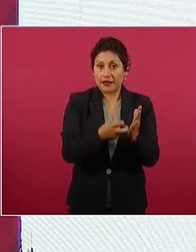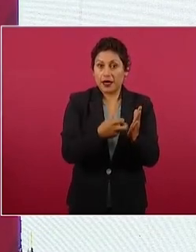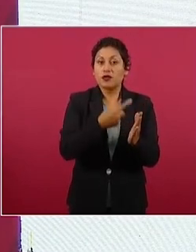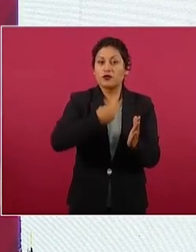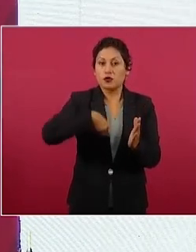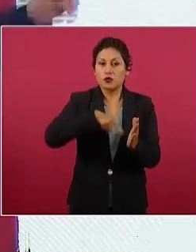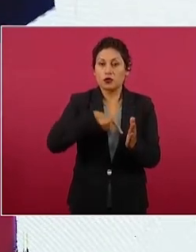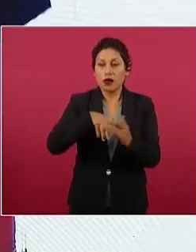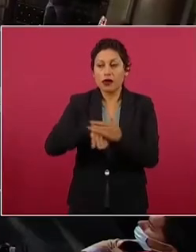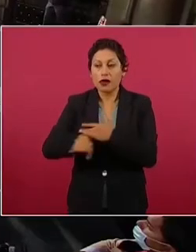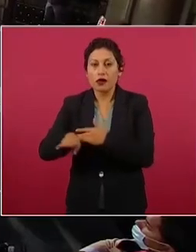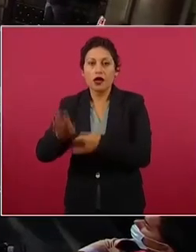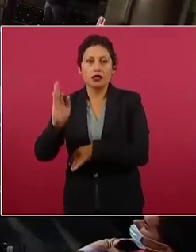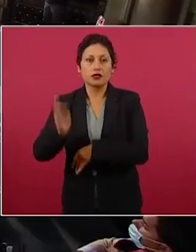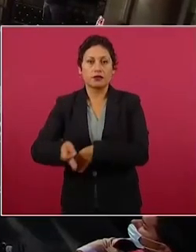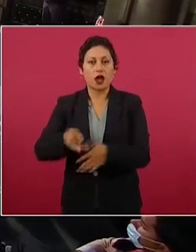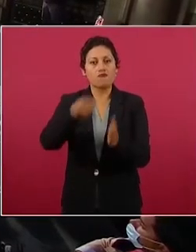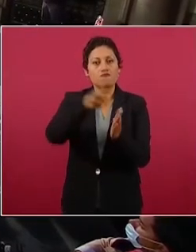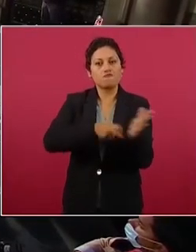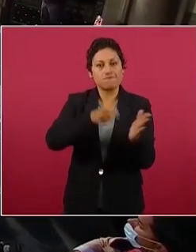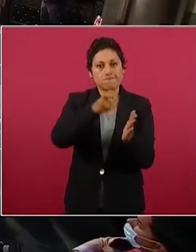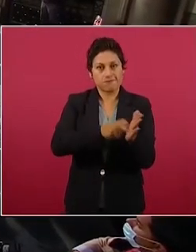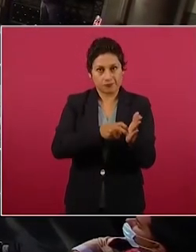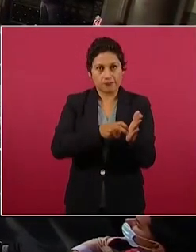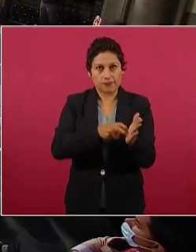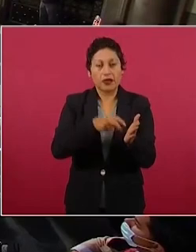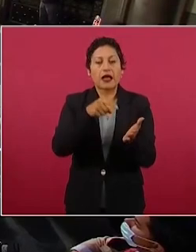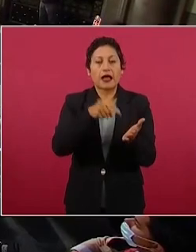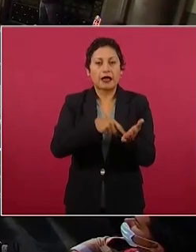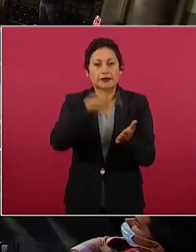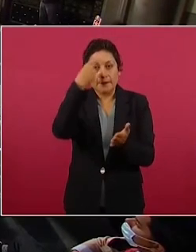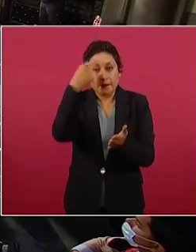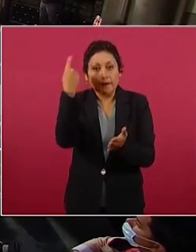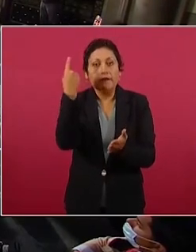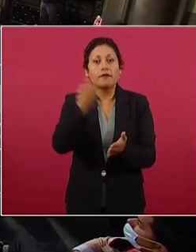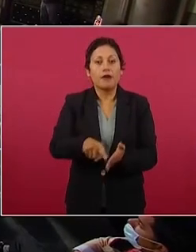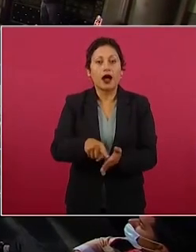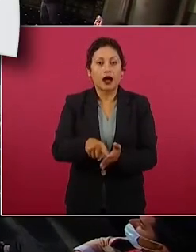los monopolios y la condonación de impuestos.